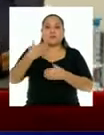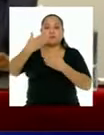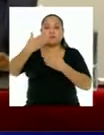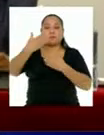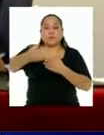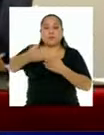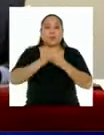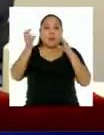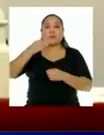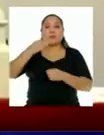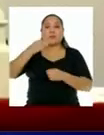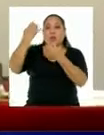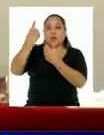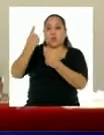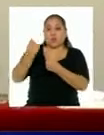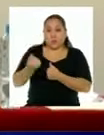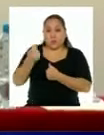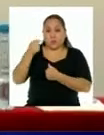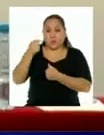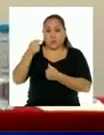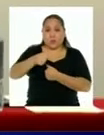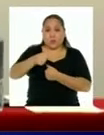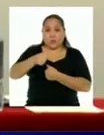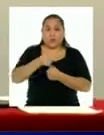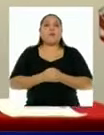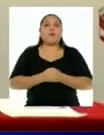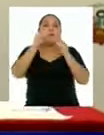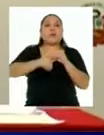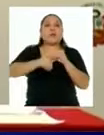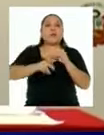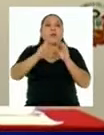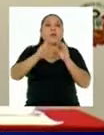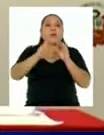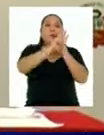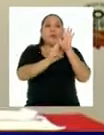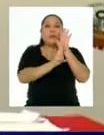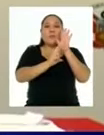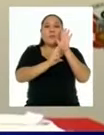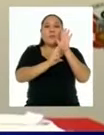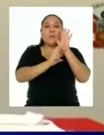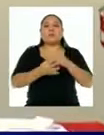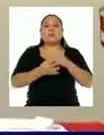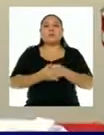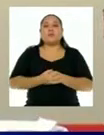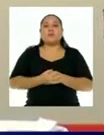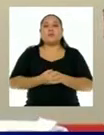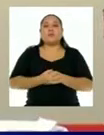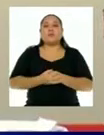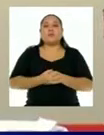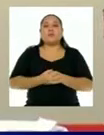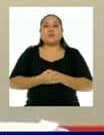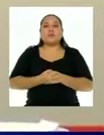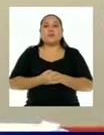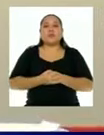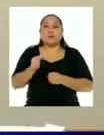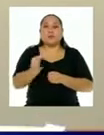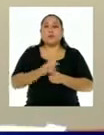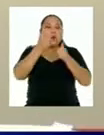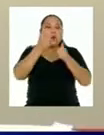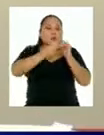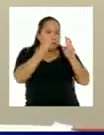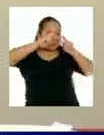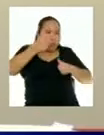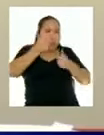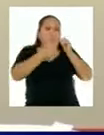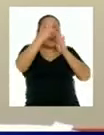de Economía y Finanzas va a emitir las disposiciones de reglamento, desde cuándo se va a poder realizar y bajo qué condiciones y cronogramas.